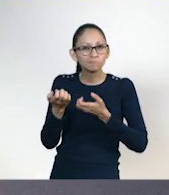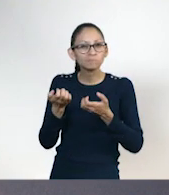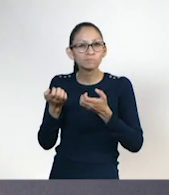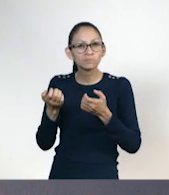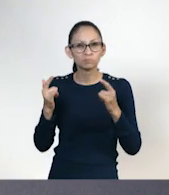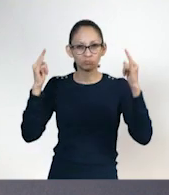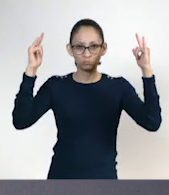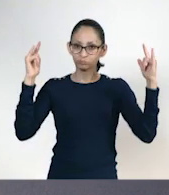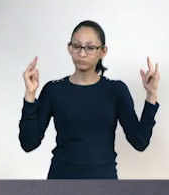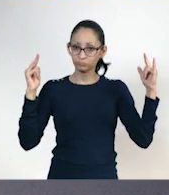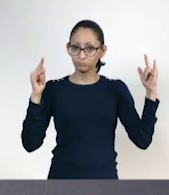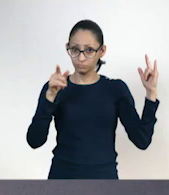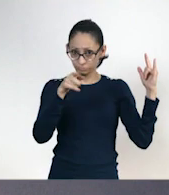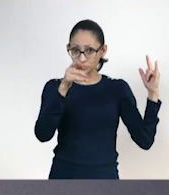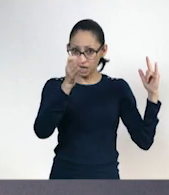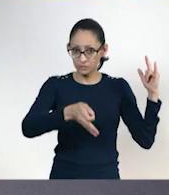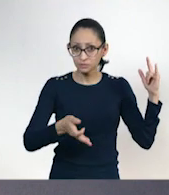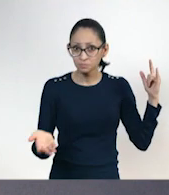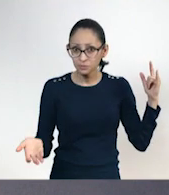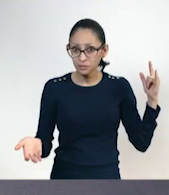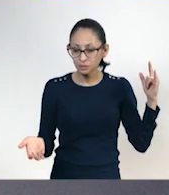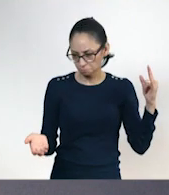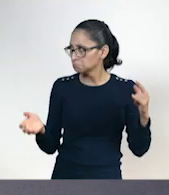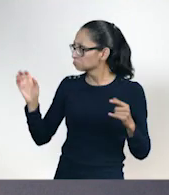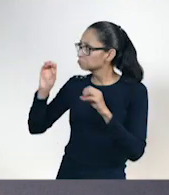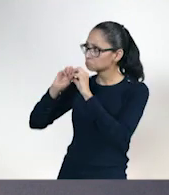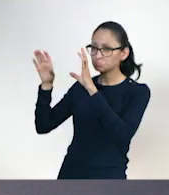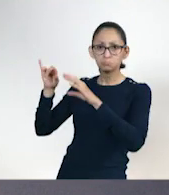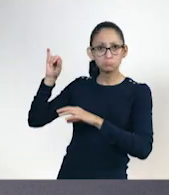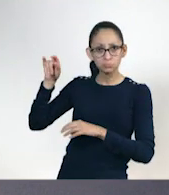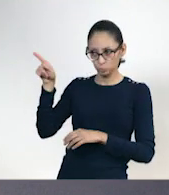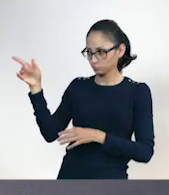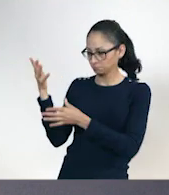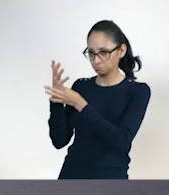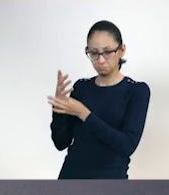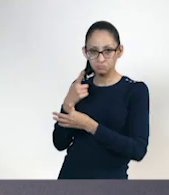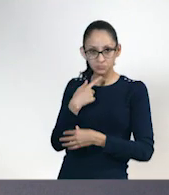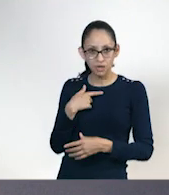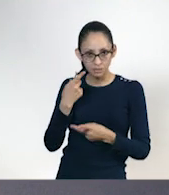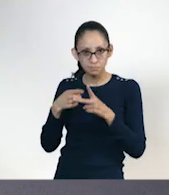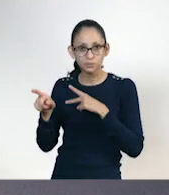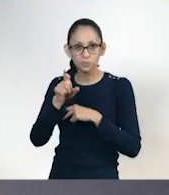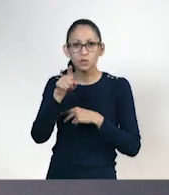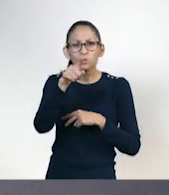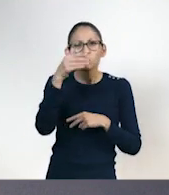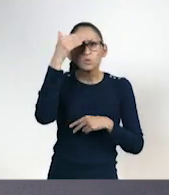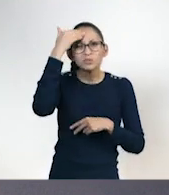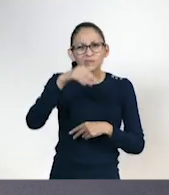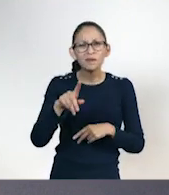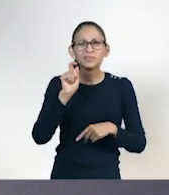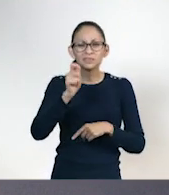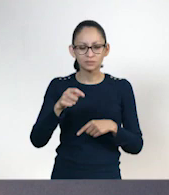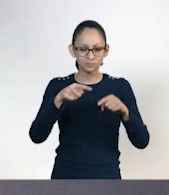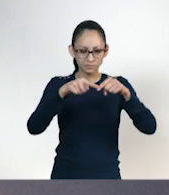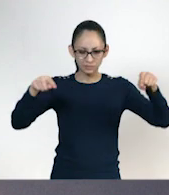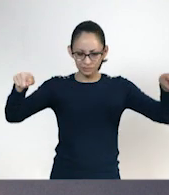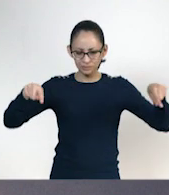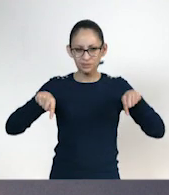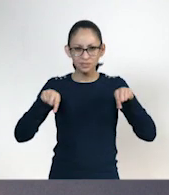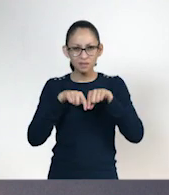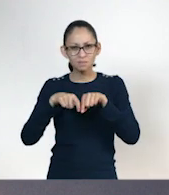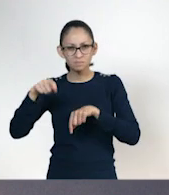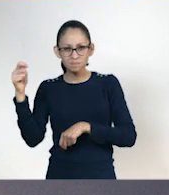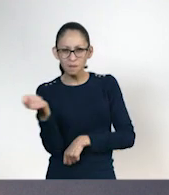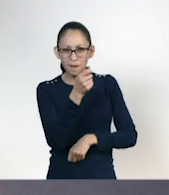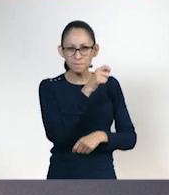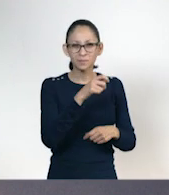dividida. ¿Aceptas el reto? Pero claro que sí, maestro. Cuando usted diga. ¿Conoces el tenis de mesa? Claro, claro. Creo que también le llaman ping